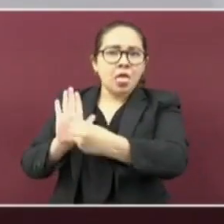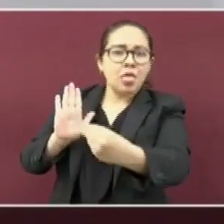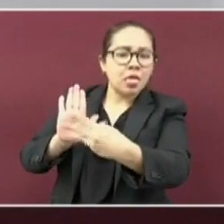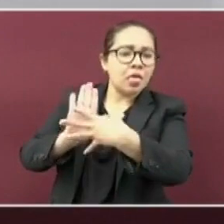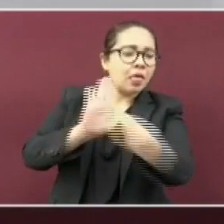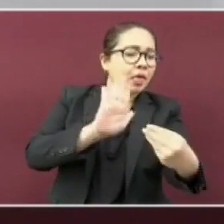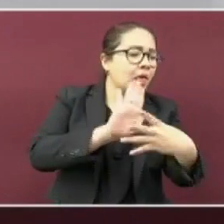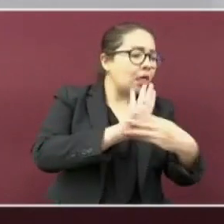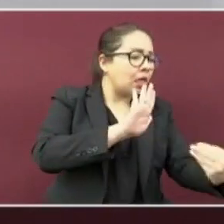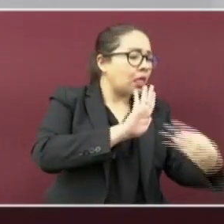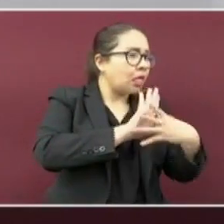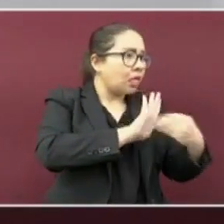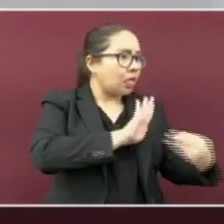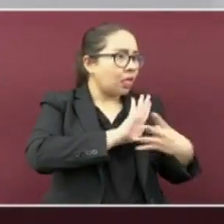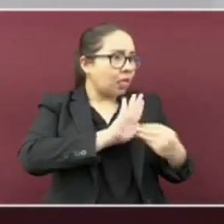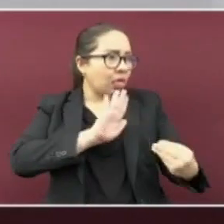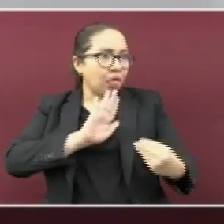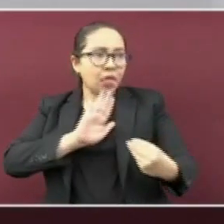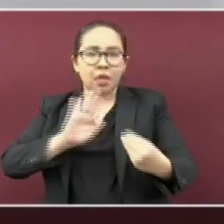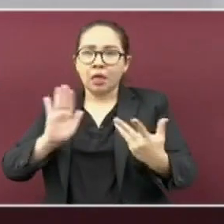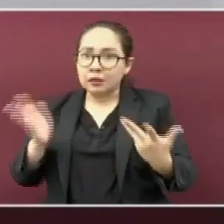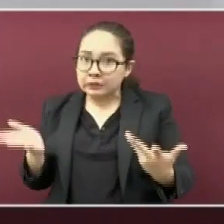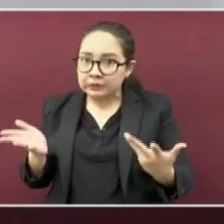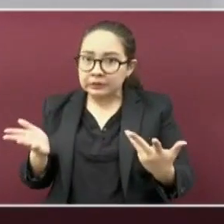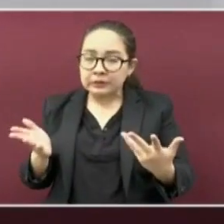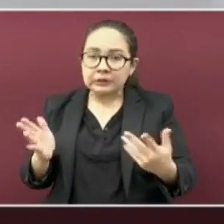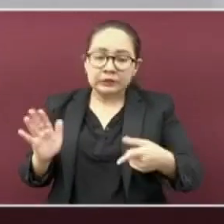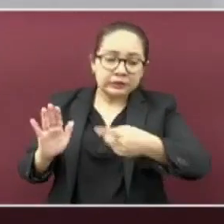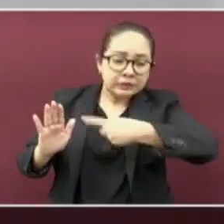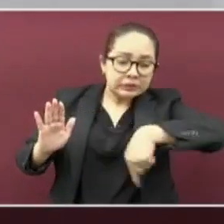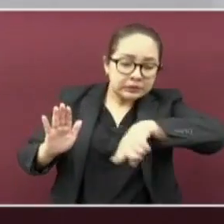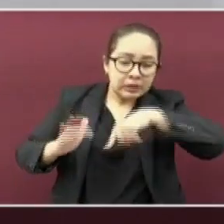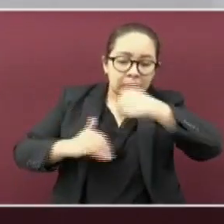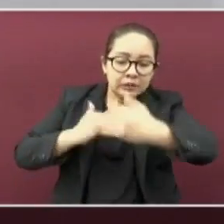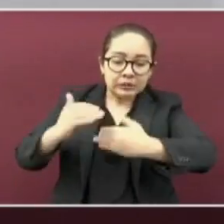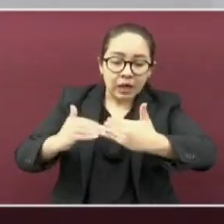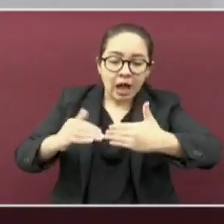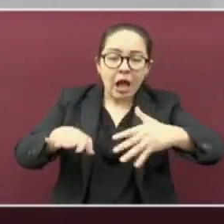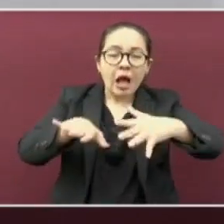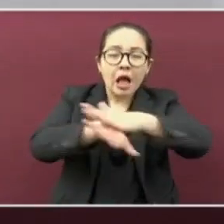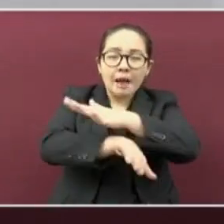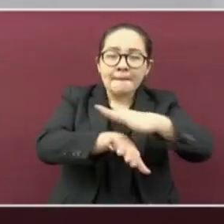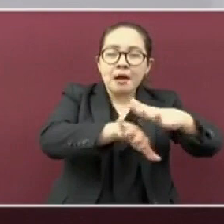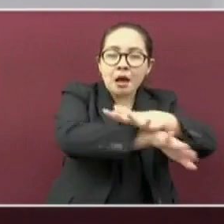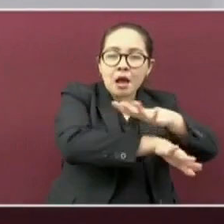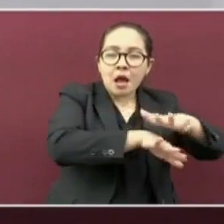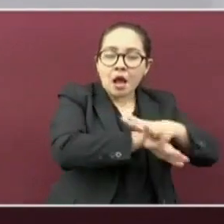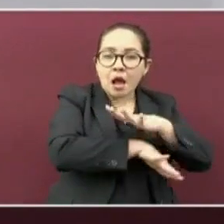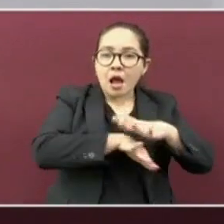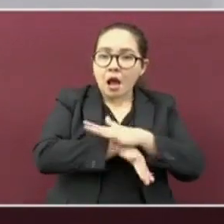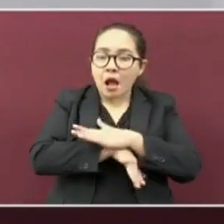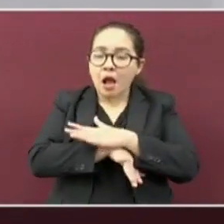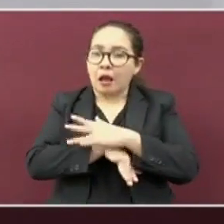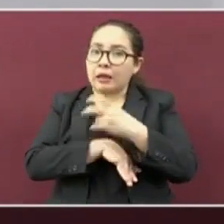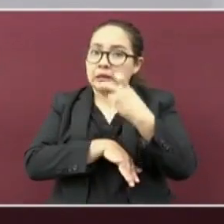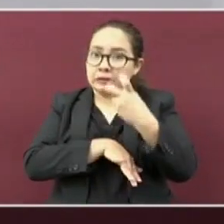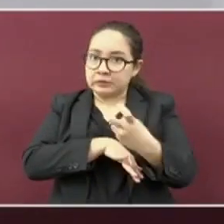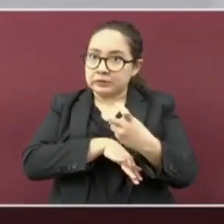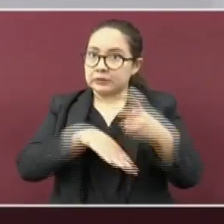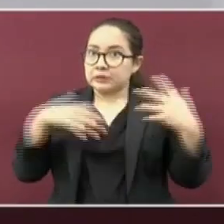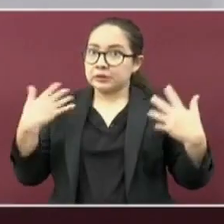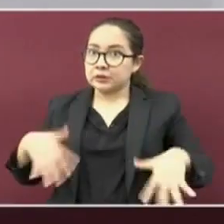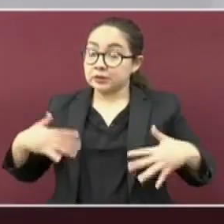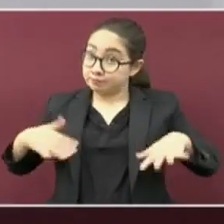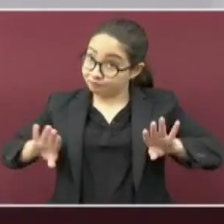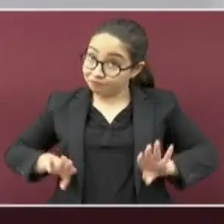copias de sí mismos, y en ese proceso sufren cambios que le van dando características